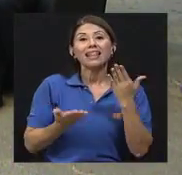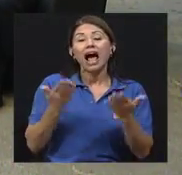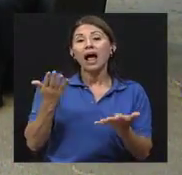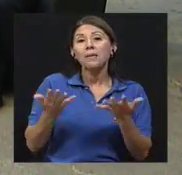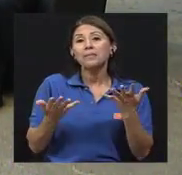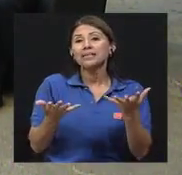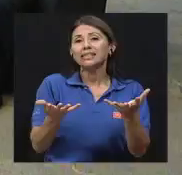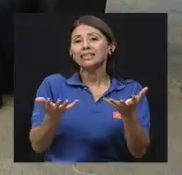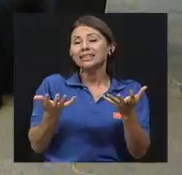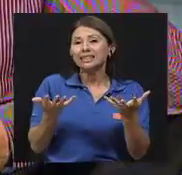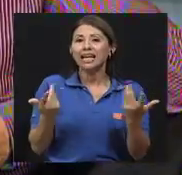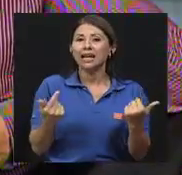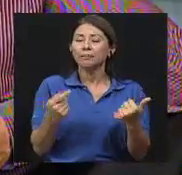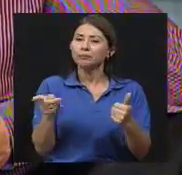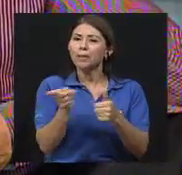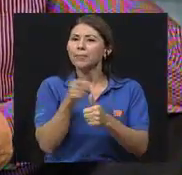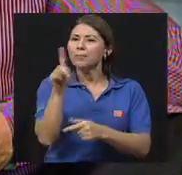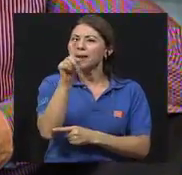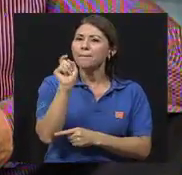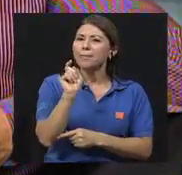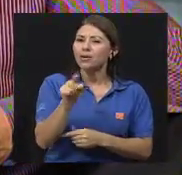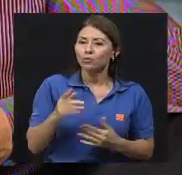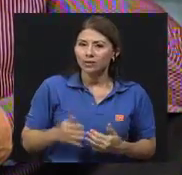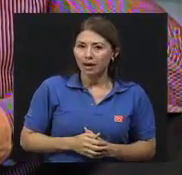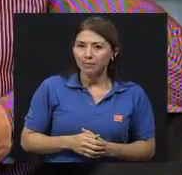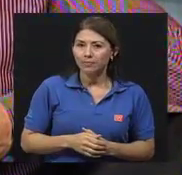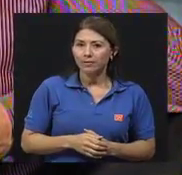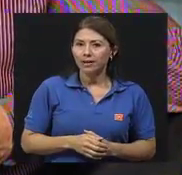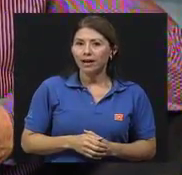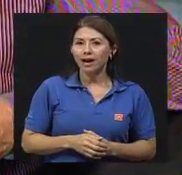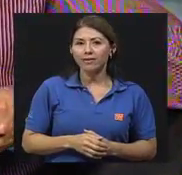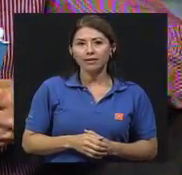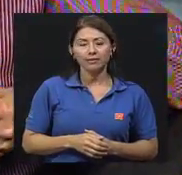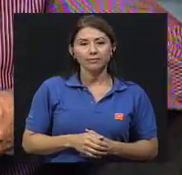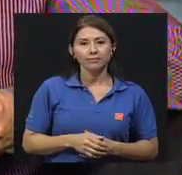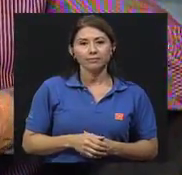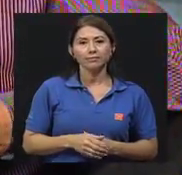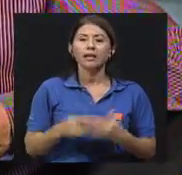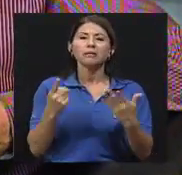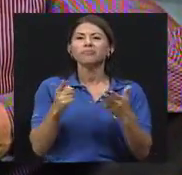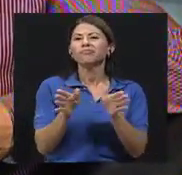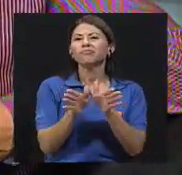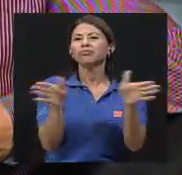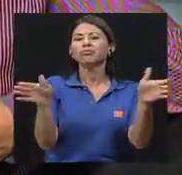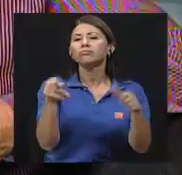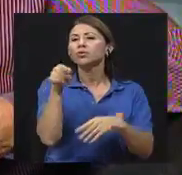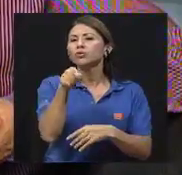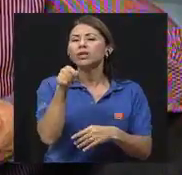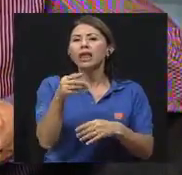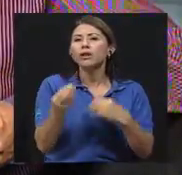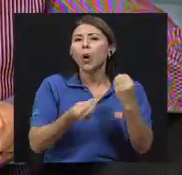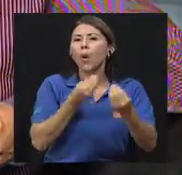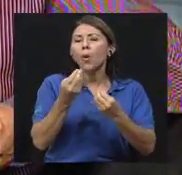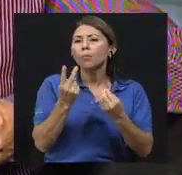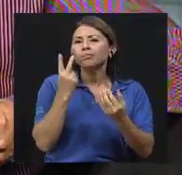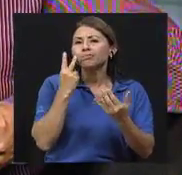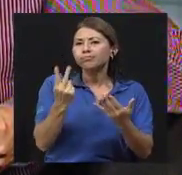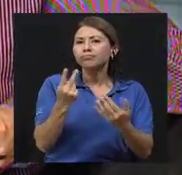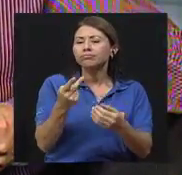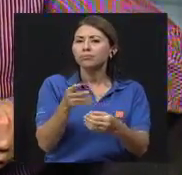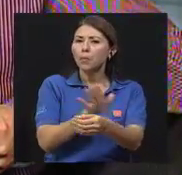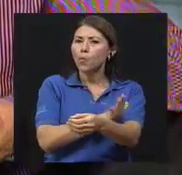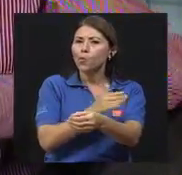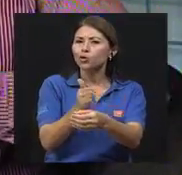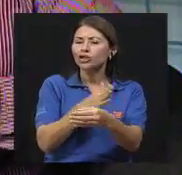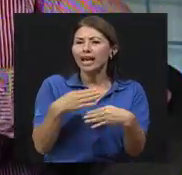Y tal vez quisiera, pues, estrenar la primera pregunta. Sí. Y es, en términos generales, ¿cómo visualizan ustedes la